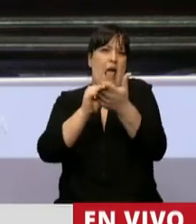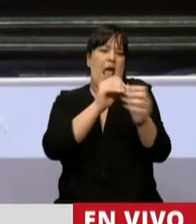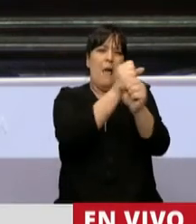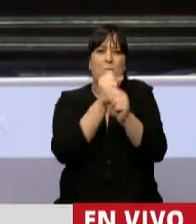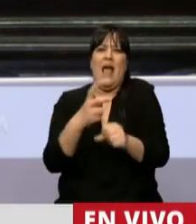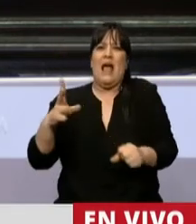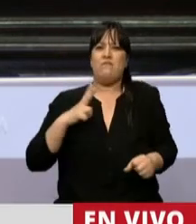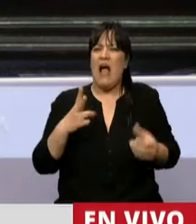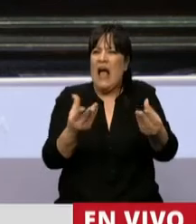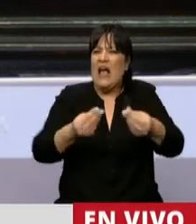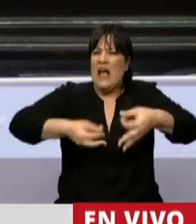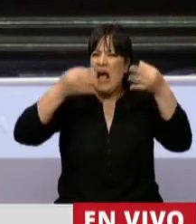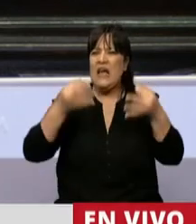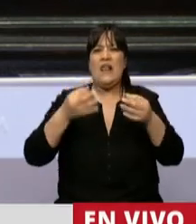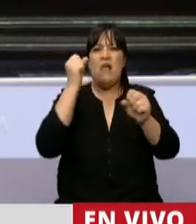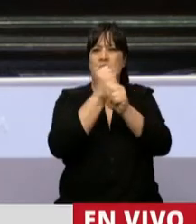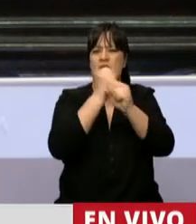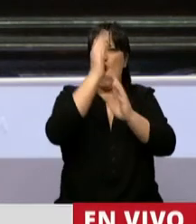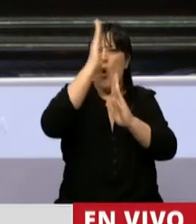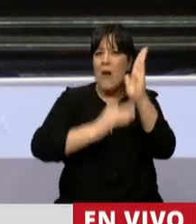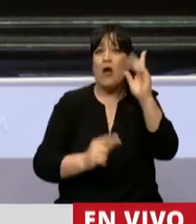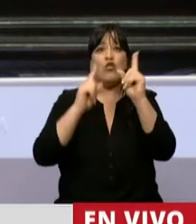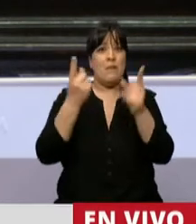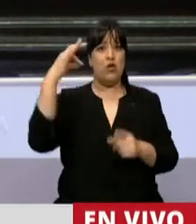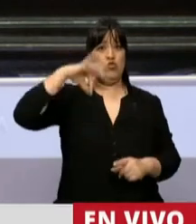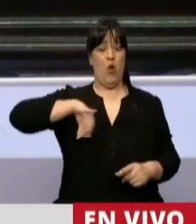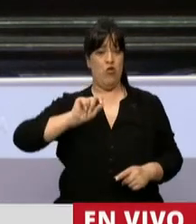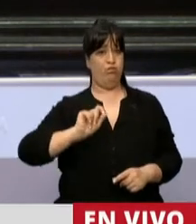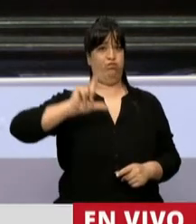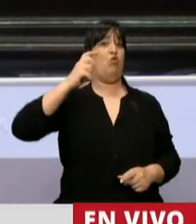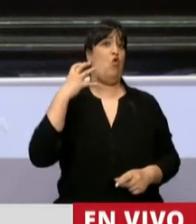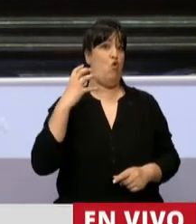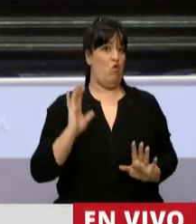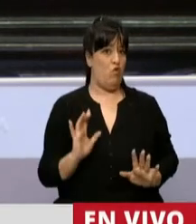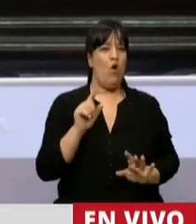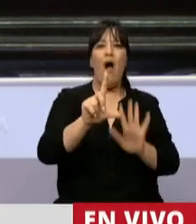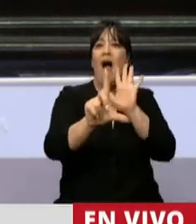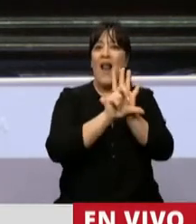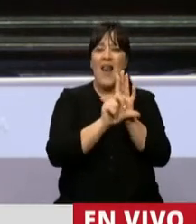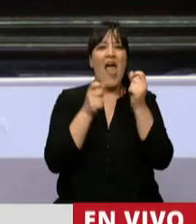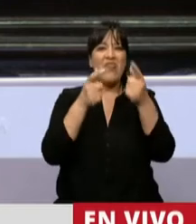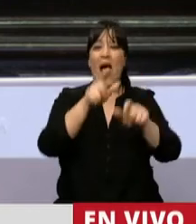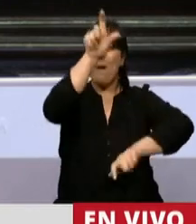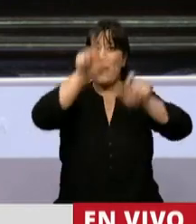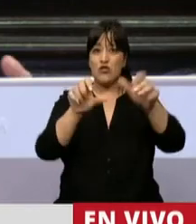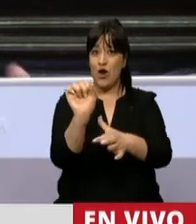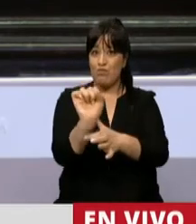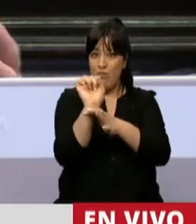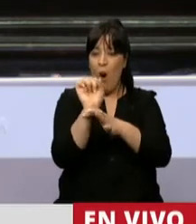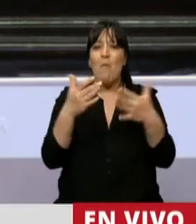privado de calidad, en blanco, con altos salarios. Una ley que le permitía al talento argentino